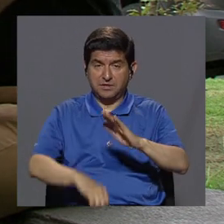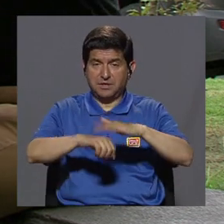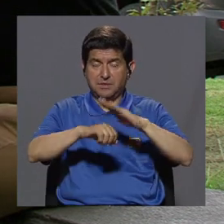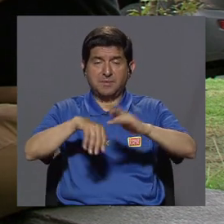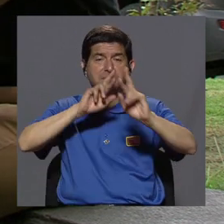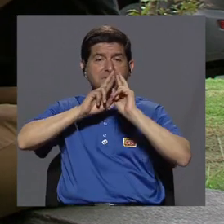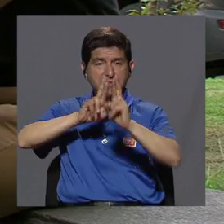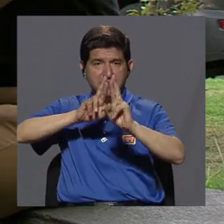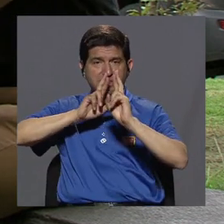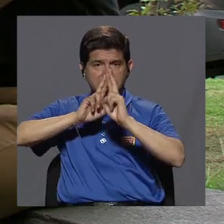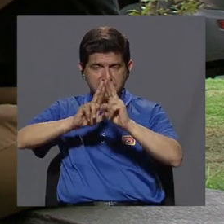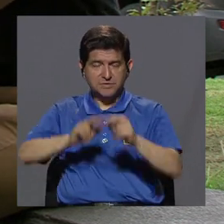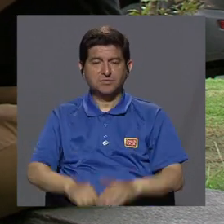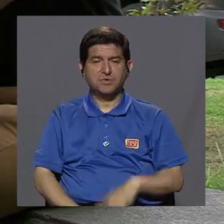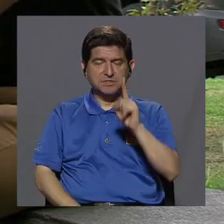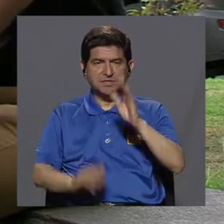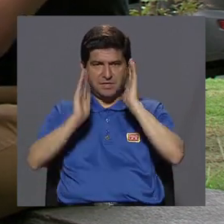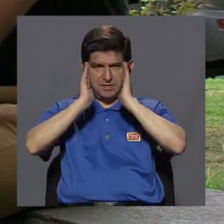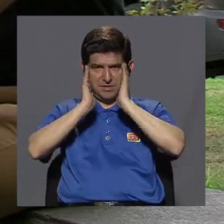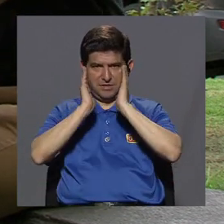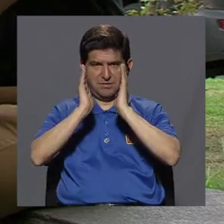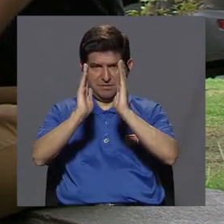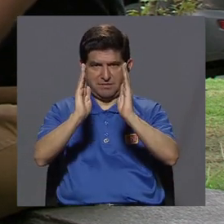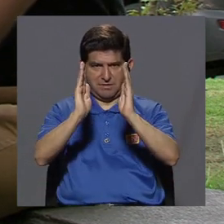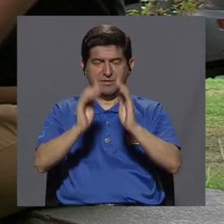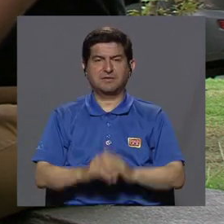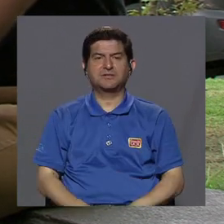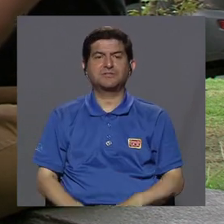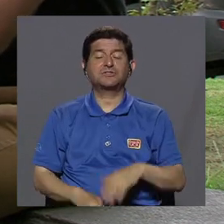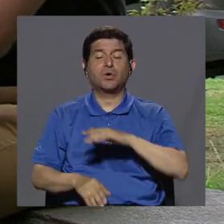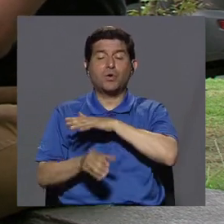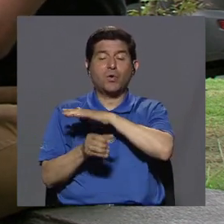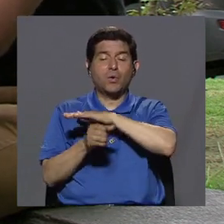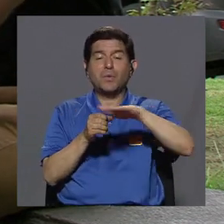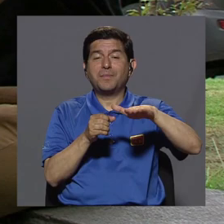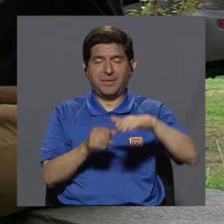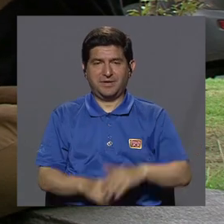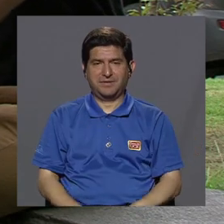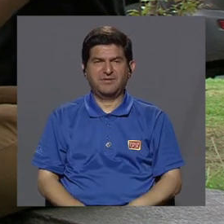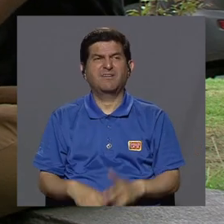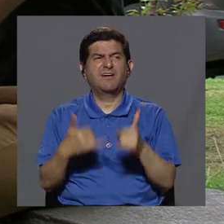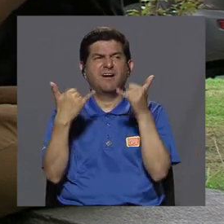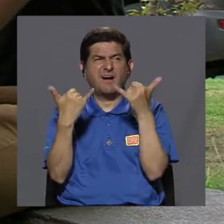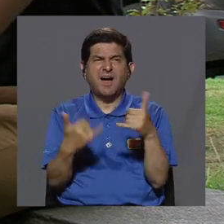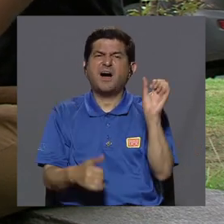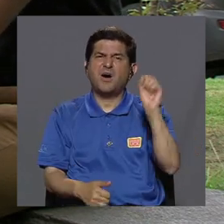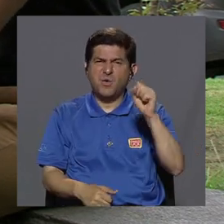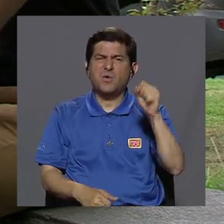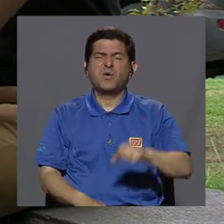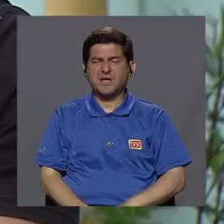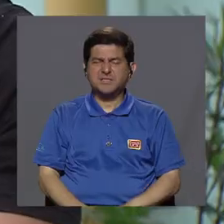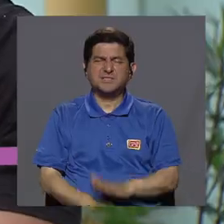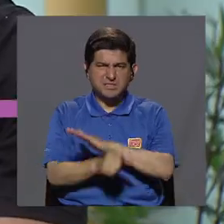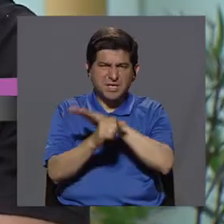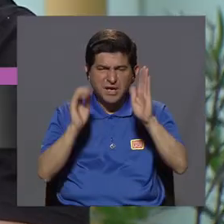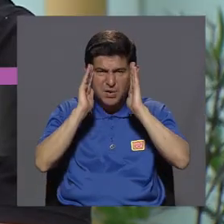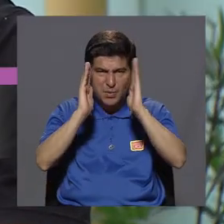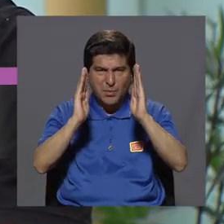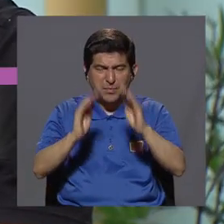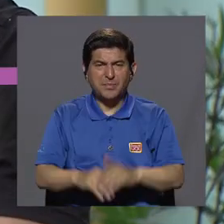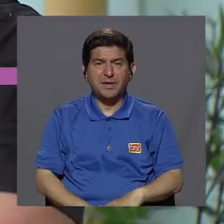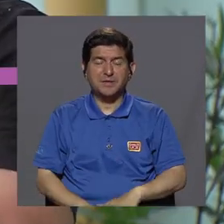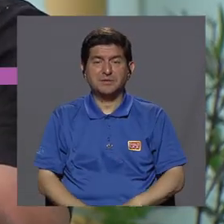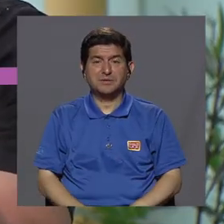¿verdad? Que vengan a responder ya desde un abordaje integral. Aunque ahorita sí se da la parte integral desde